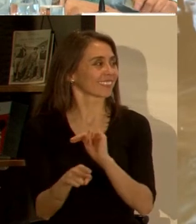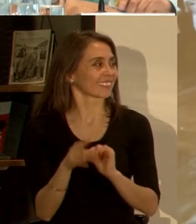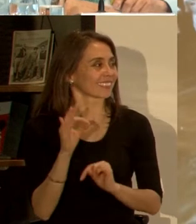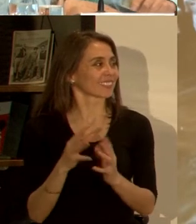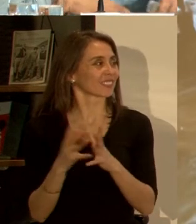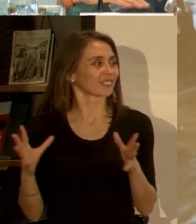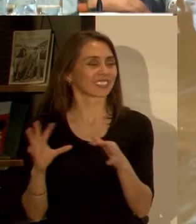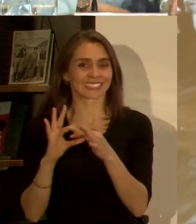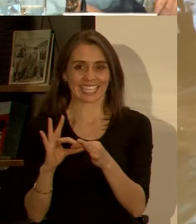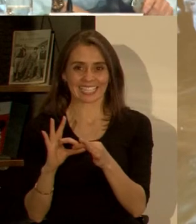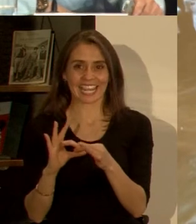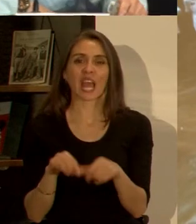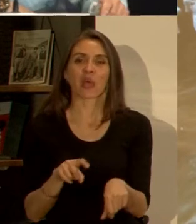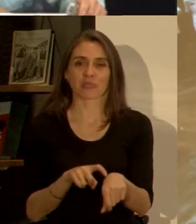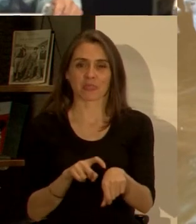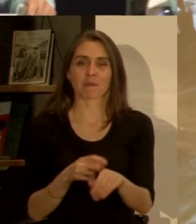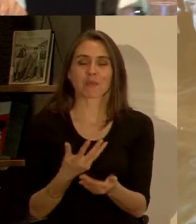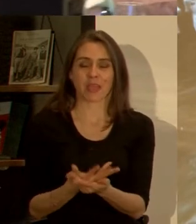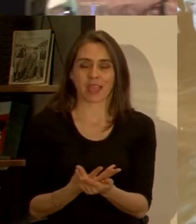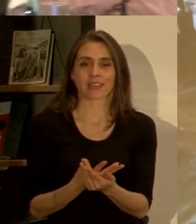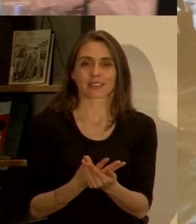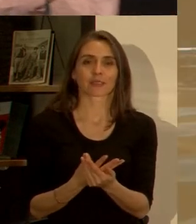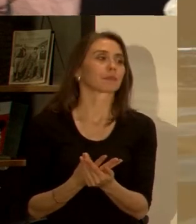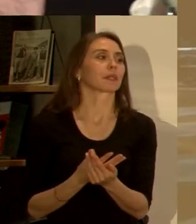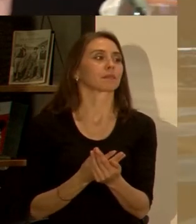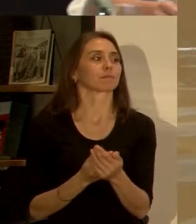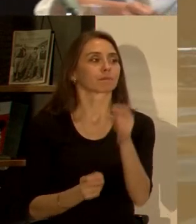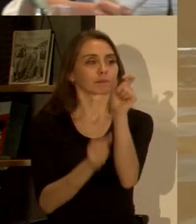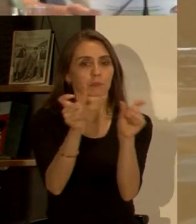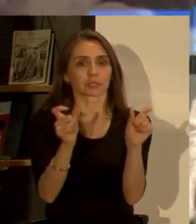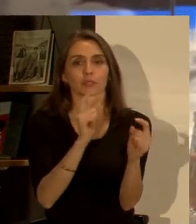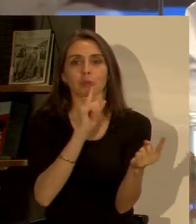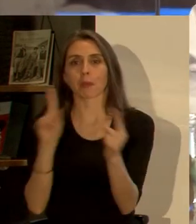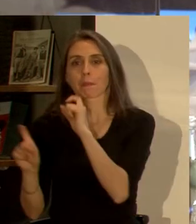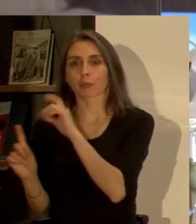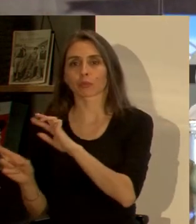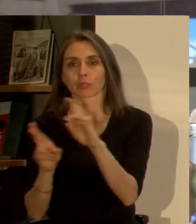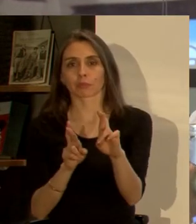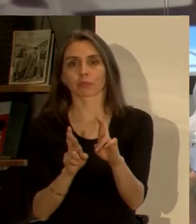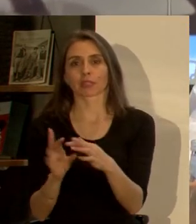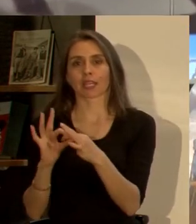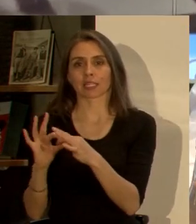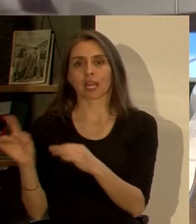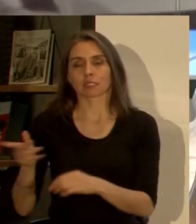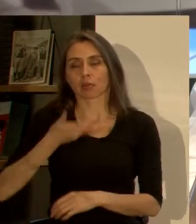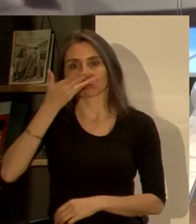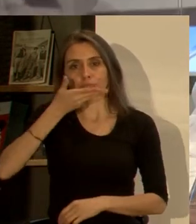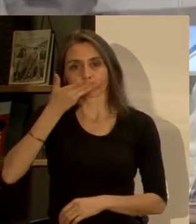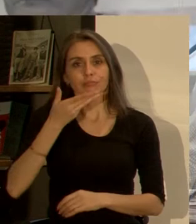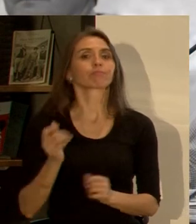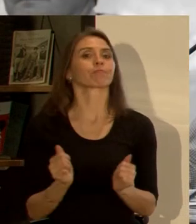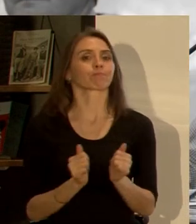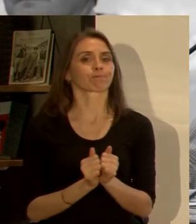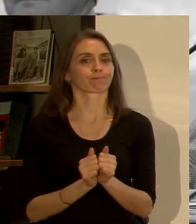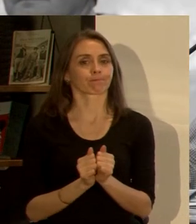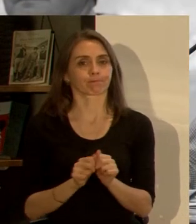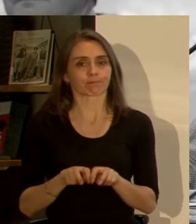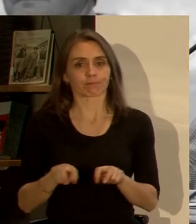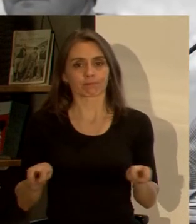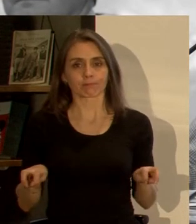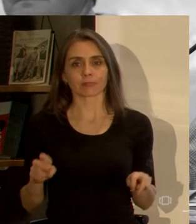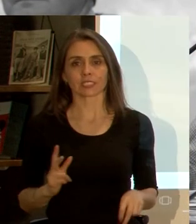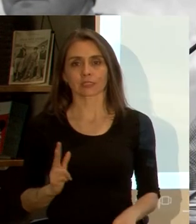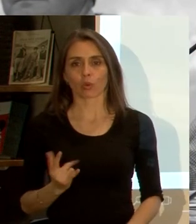Ok, muchas gracias. Vamos a tener tiempo en todo caso para responder las preguntas del público. Gracias Manuel por tu exposición. Nos acompaña también en esta mesa